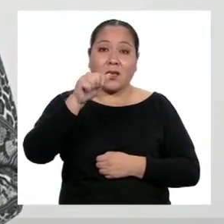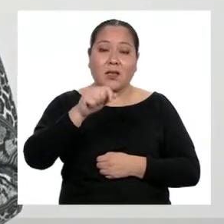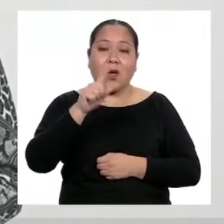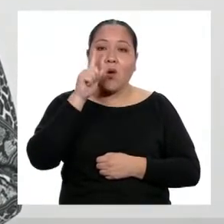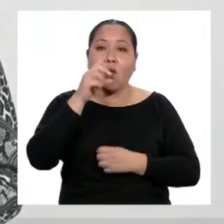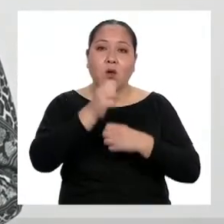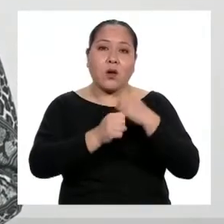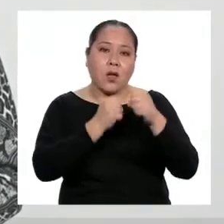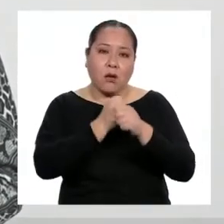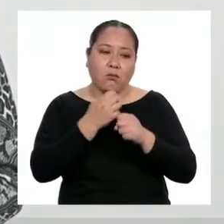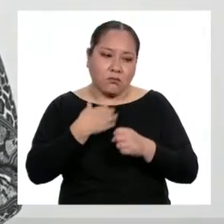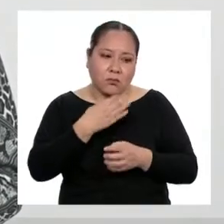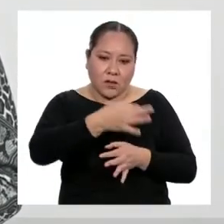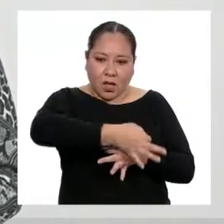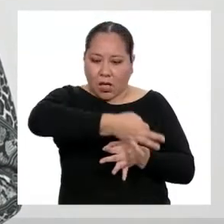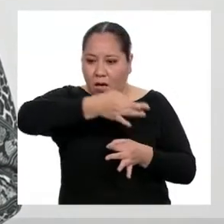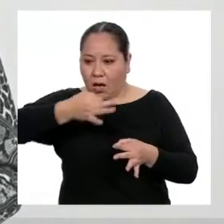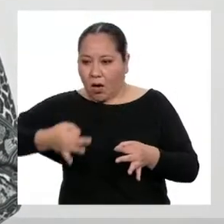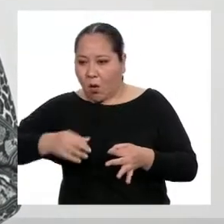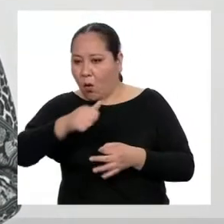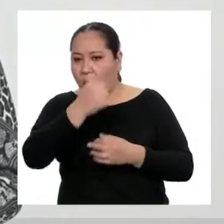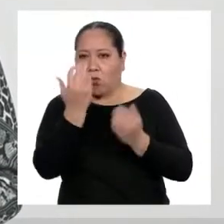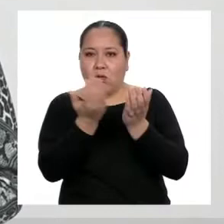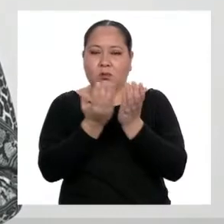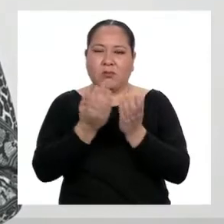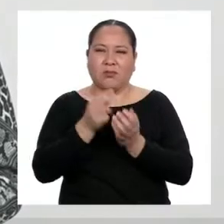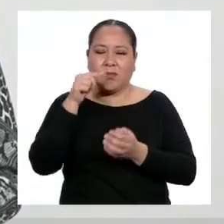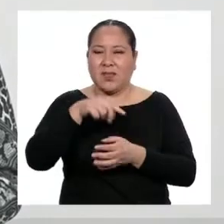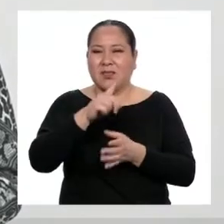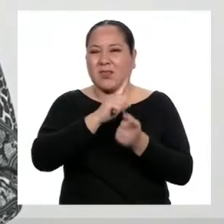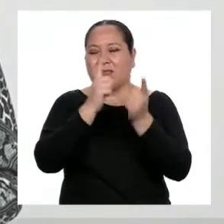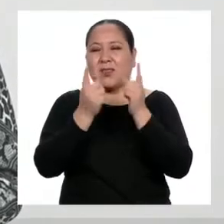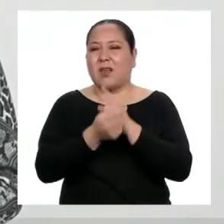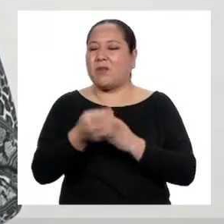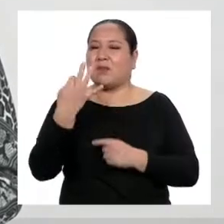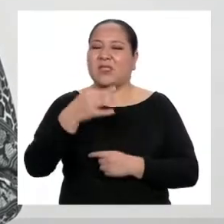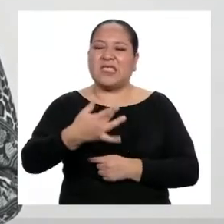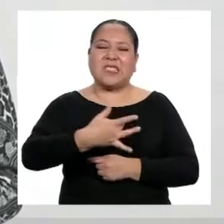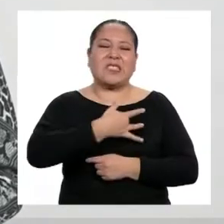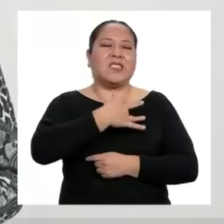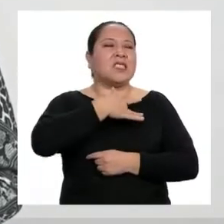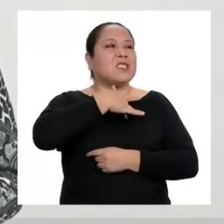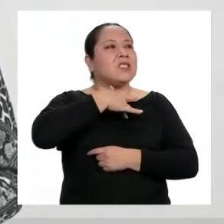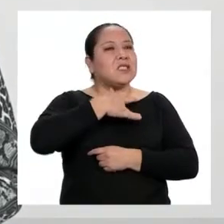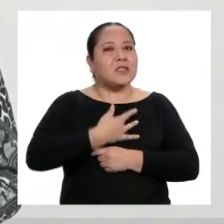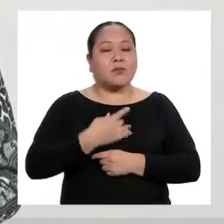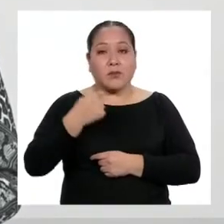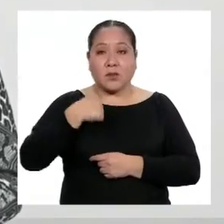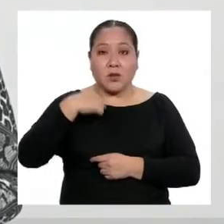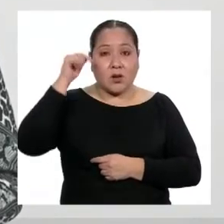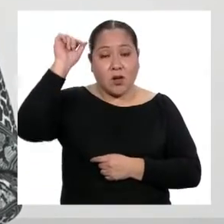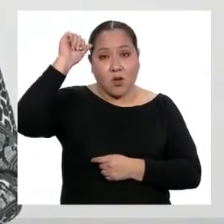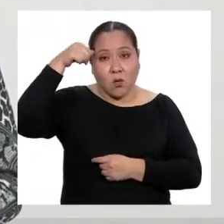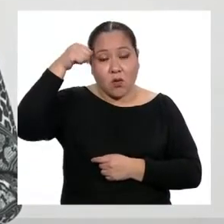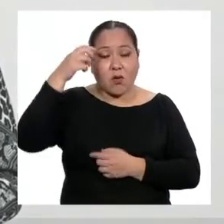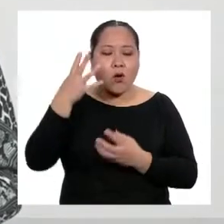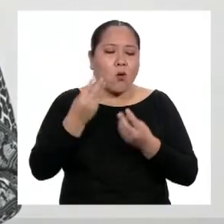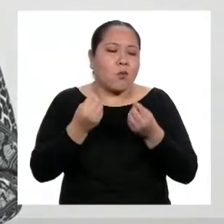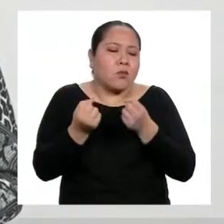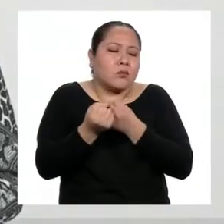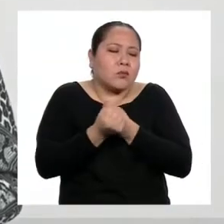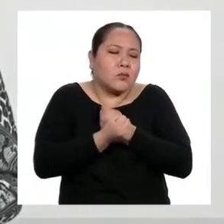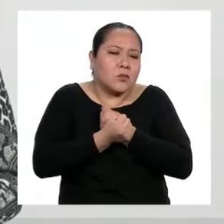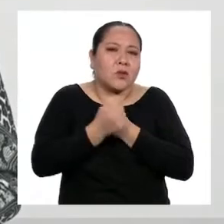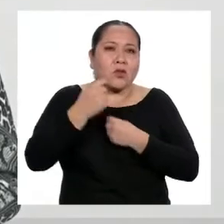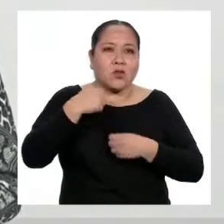cambiarme de colegio. Y los cambios siempre afectan a los adolescentes. Pero lo que recuerdo con mucho cariño